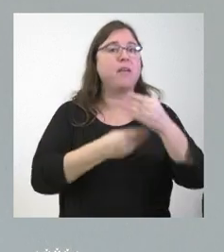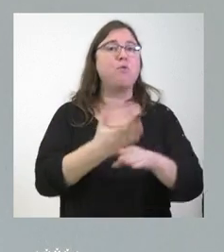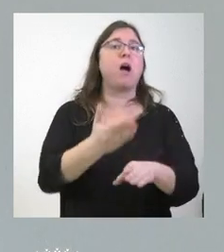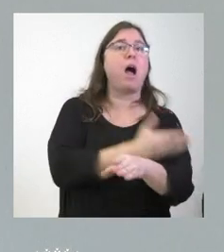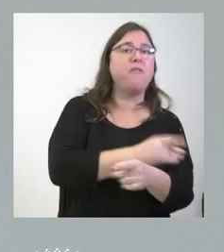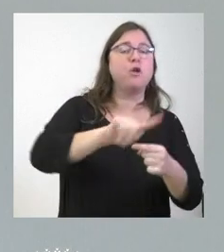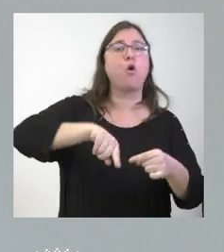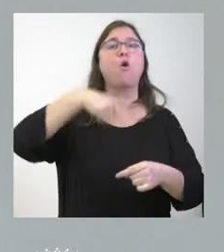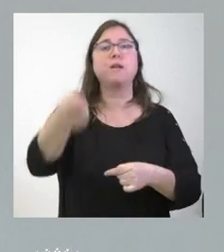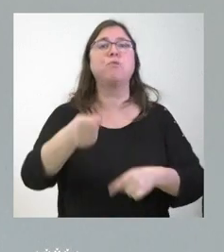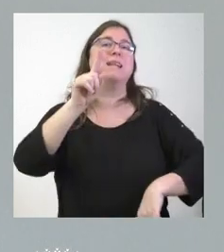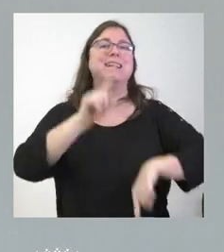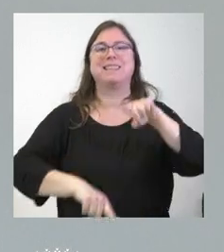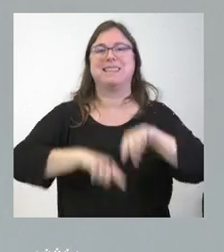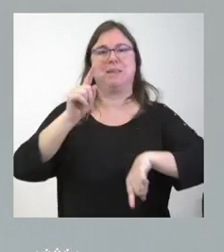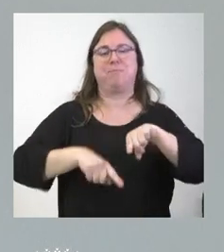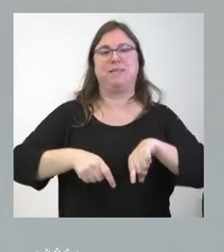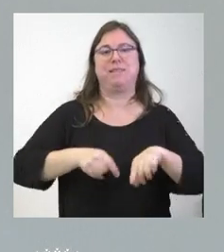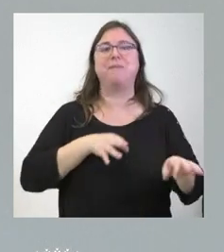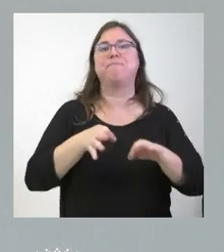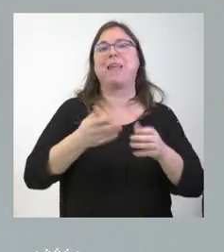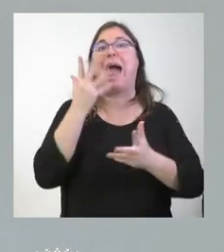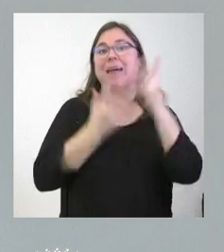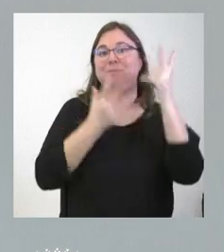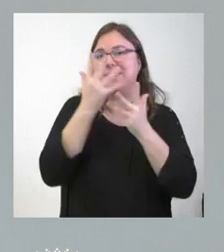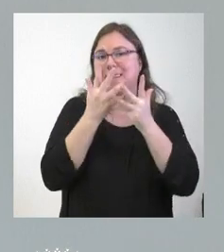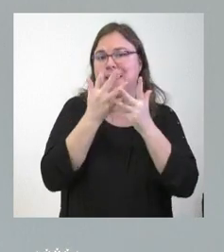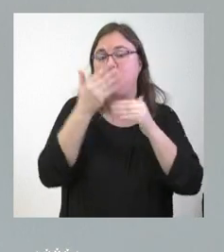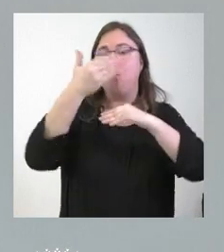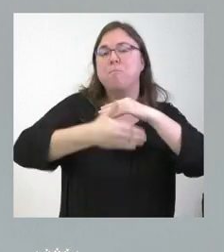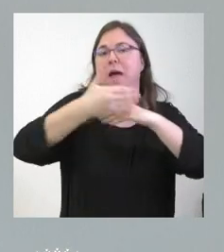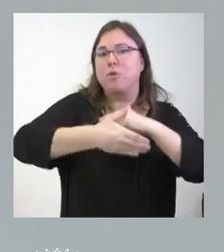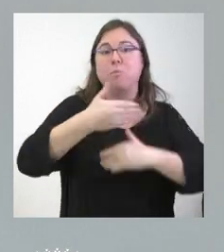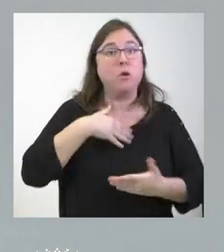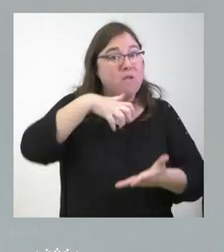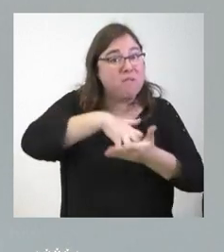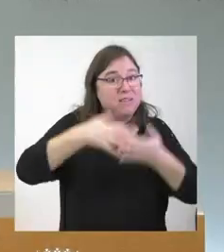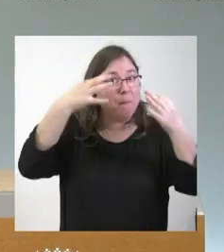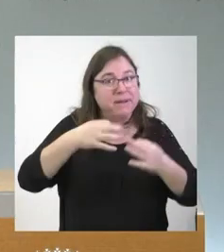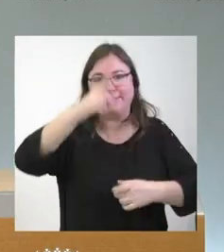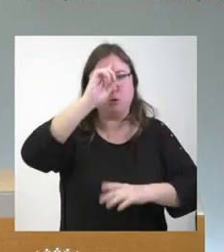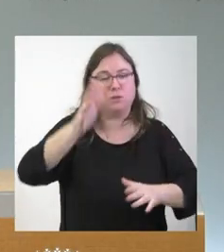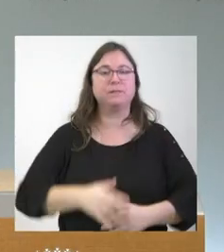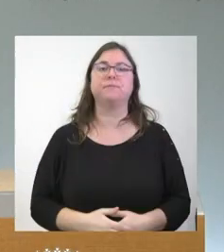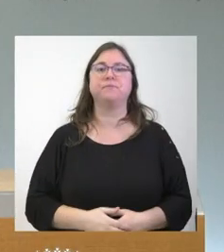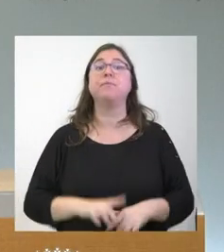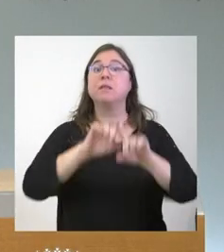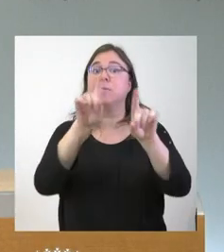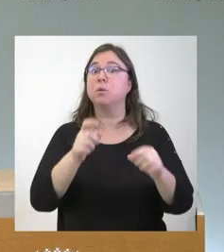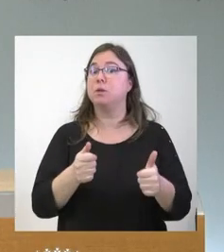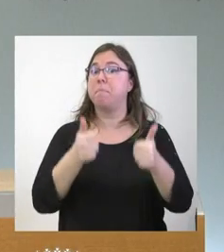también dependerá de los procedimientos administrativos, pero no le puedo ofrecer en este momento una fecha concreta y específica. ¿Alguna pregunta más?